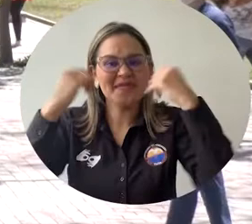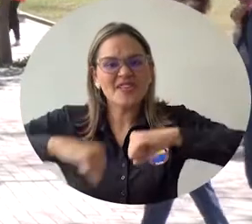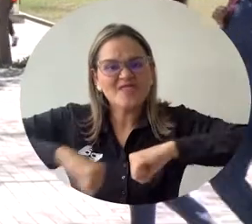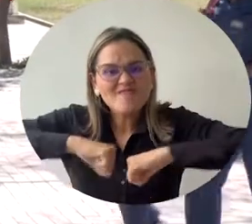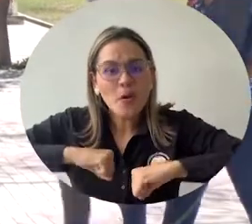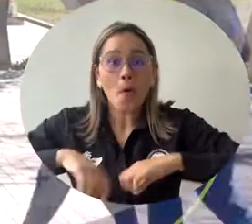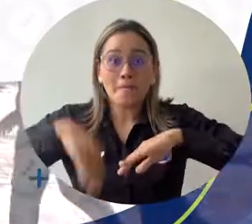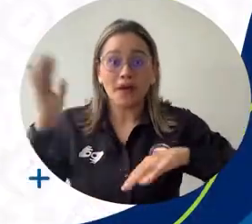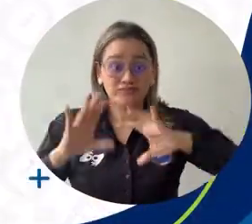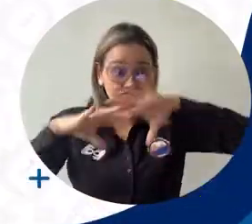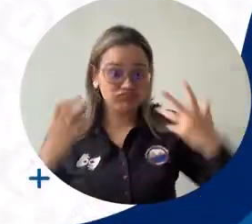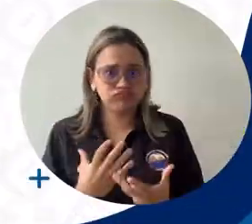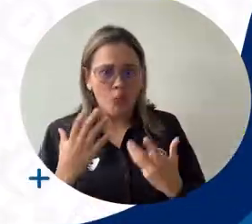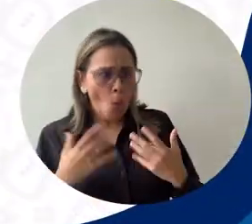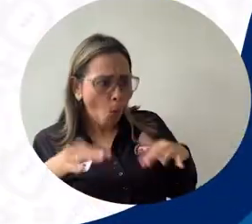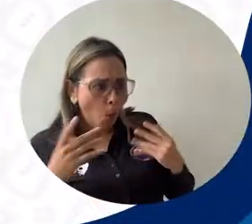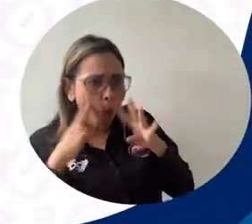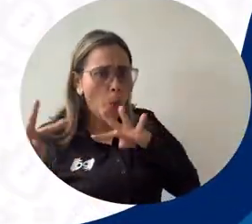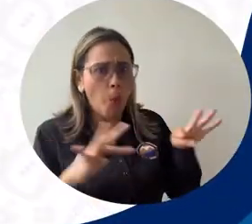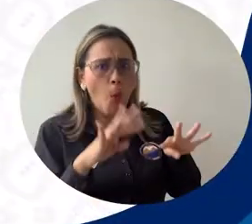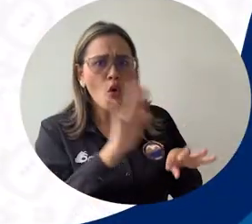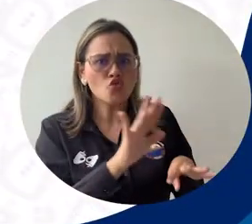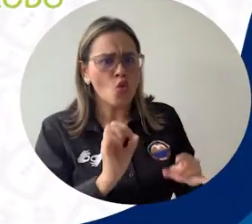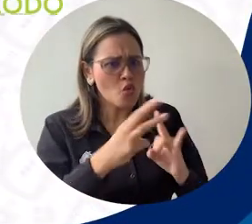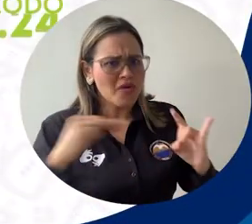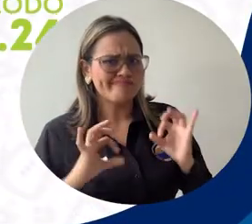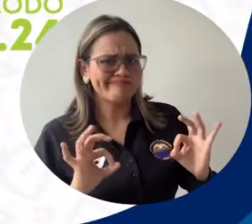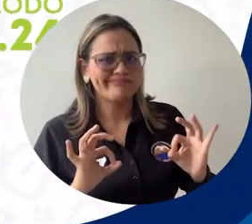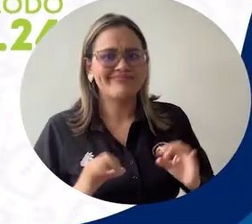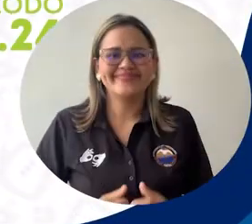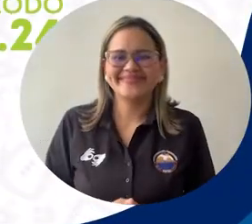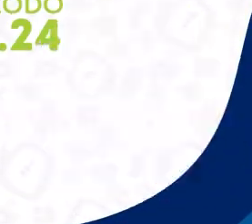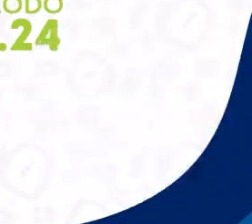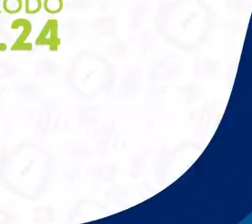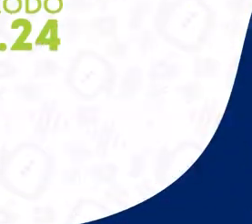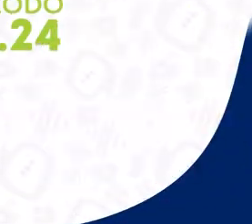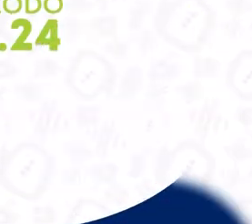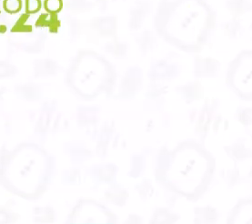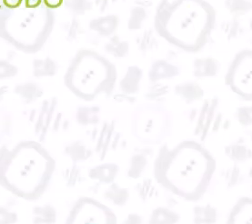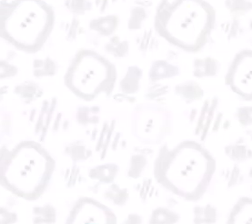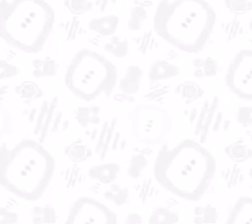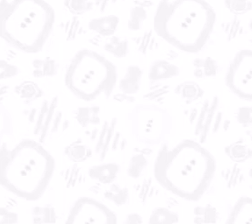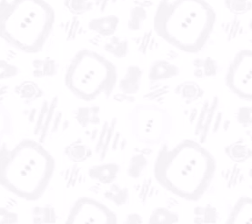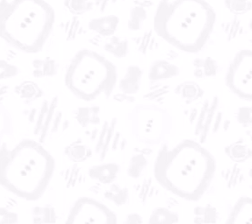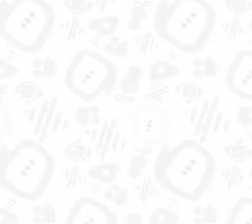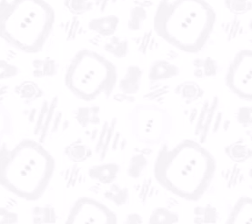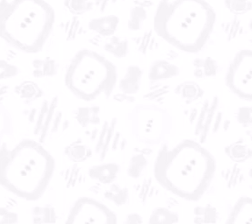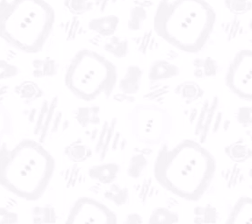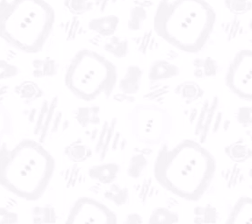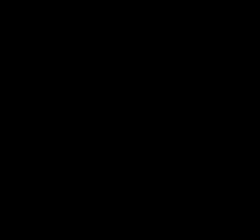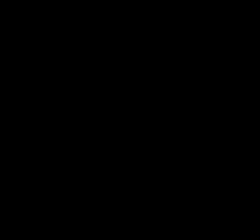exaltación a nivel internacional. Universidad de Magdalena. Aún más incluyente e innovadora.